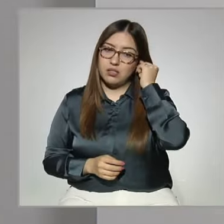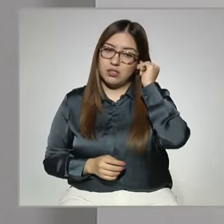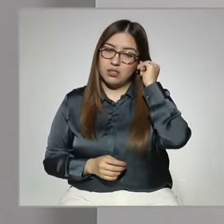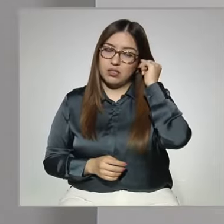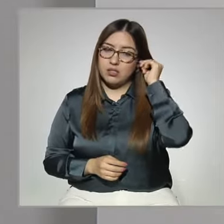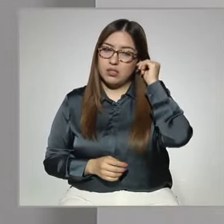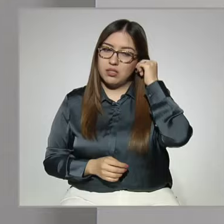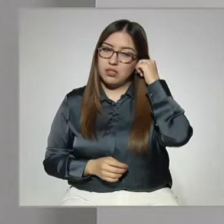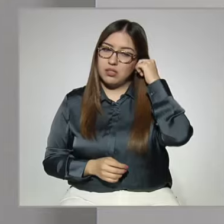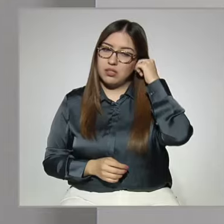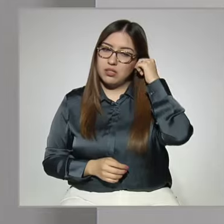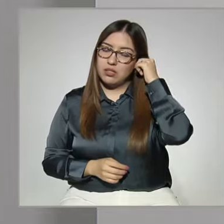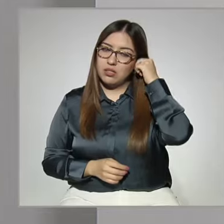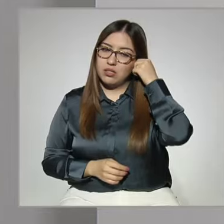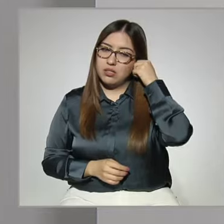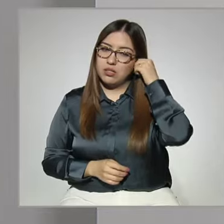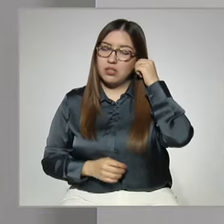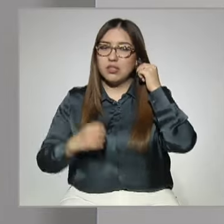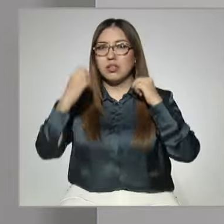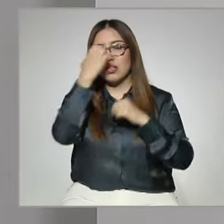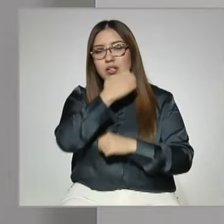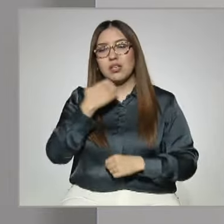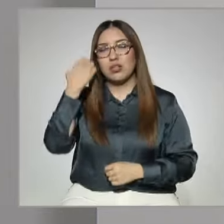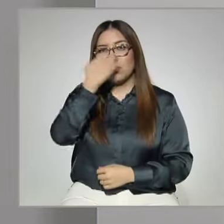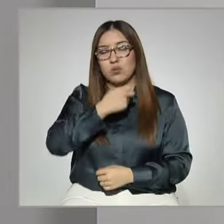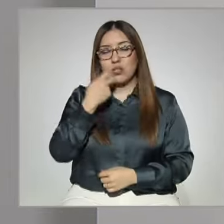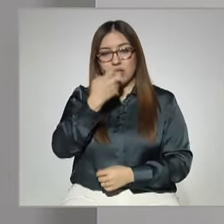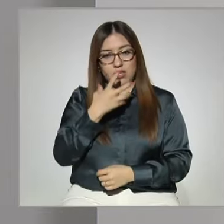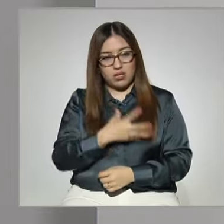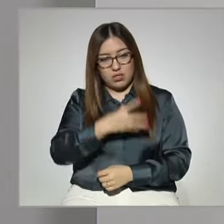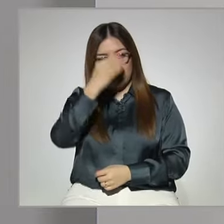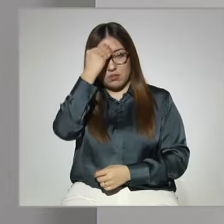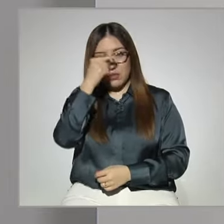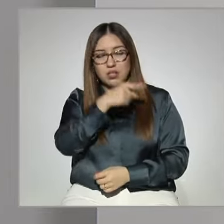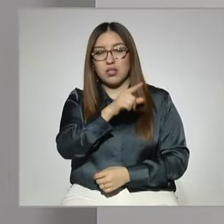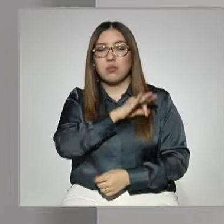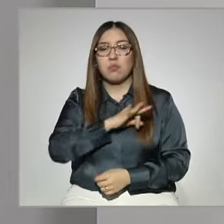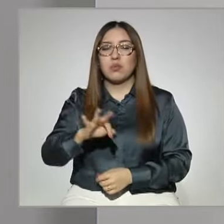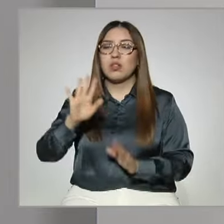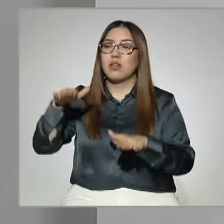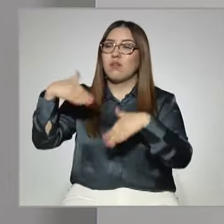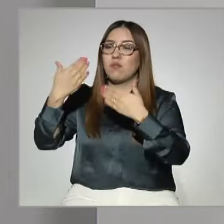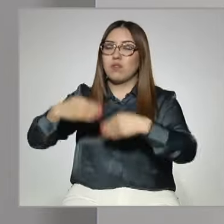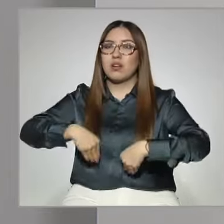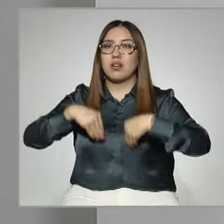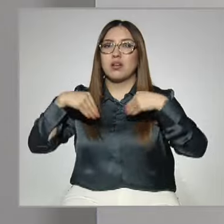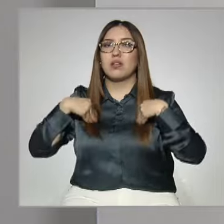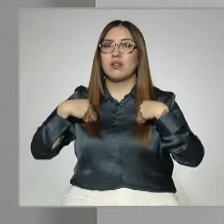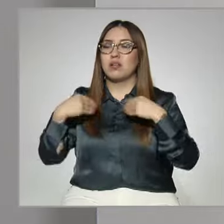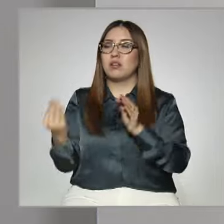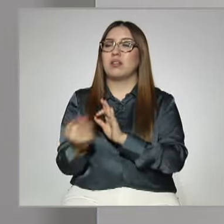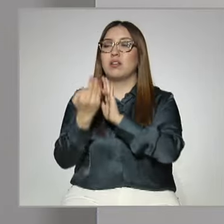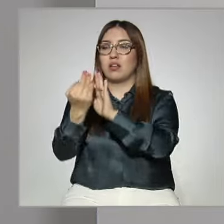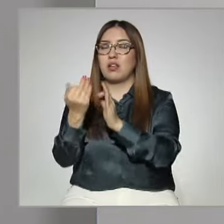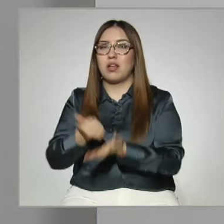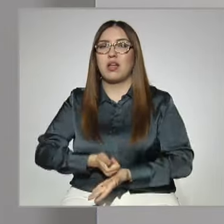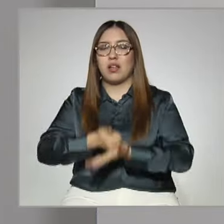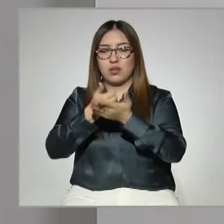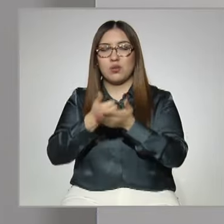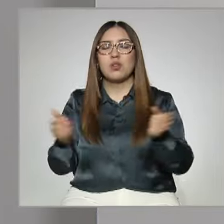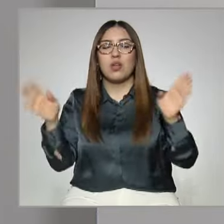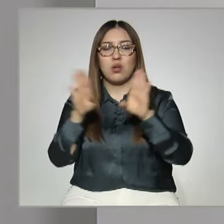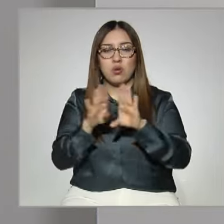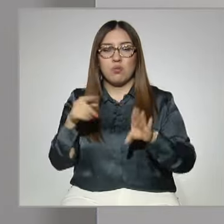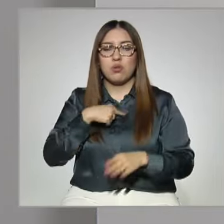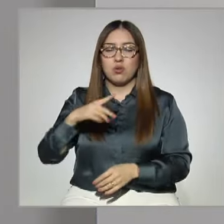un recurso. Un recurso para afrontar la vida de diversas maneras. Te da un margen de maniobra tu aprendizaje. Entonces,